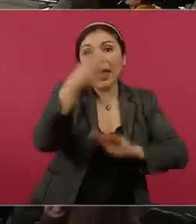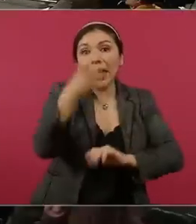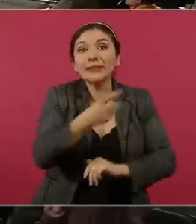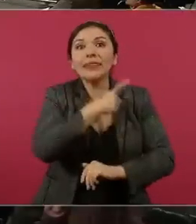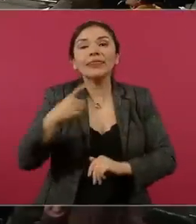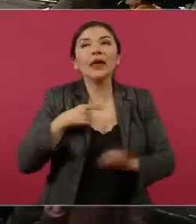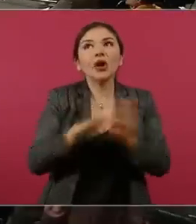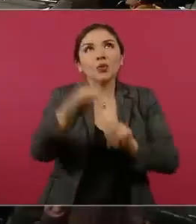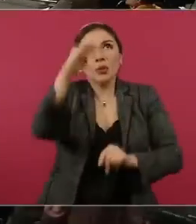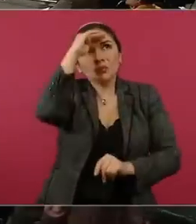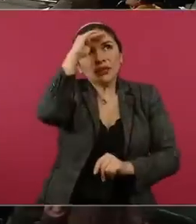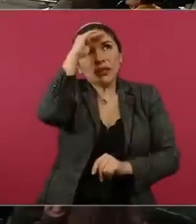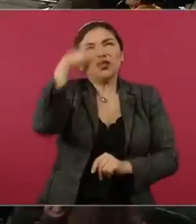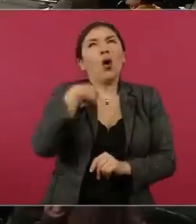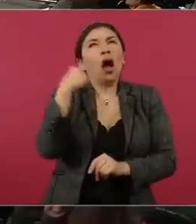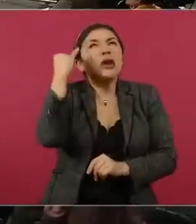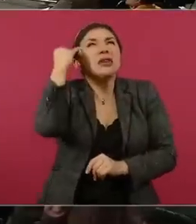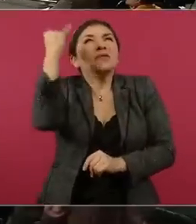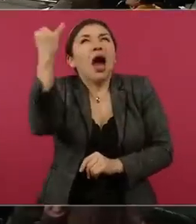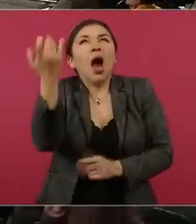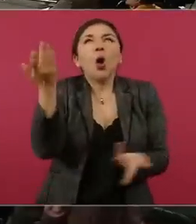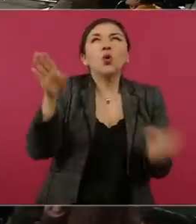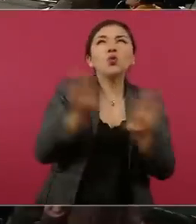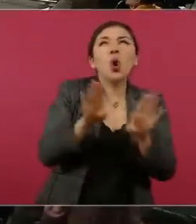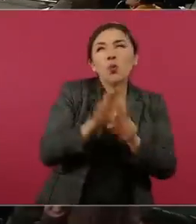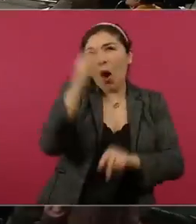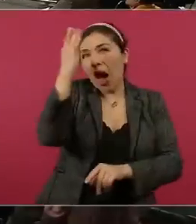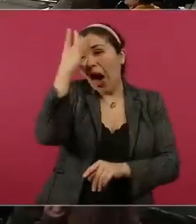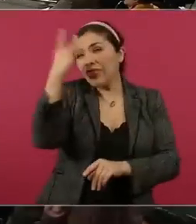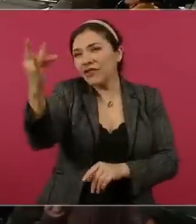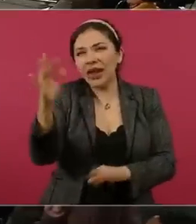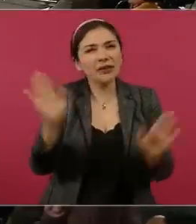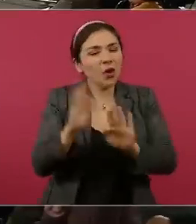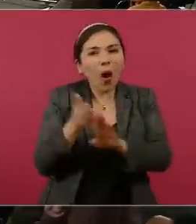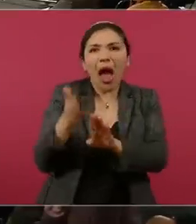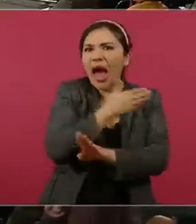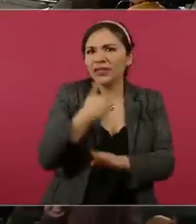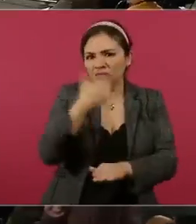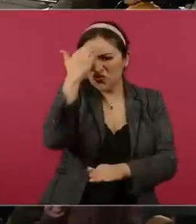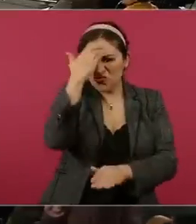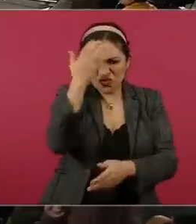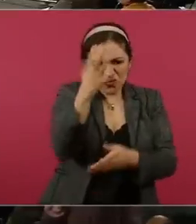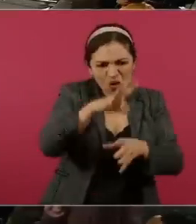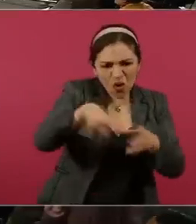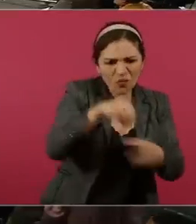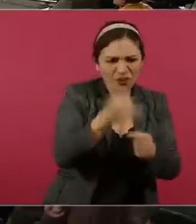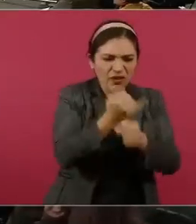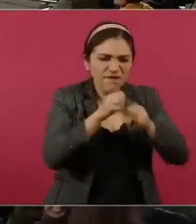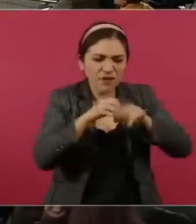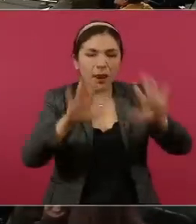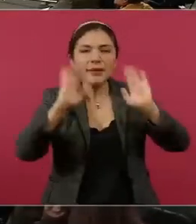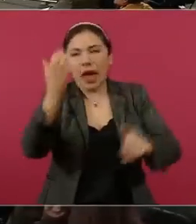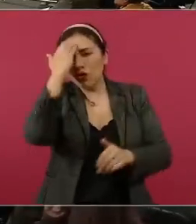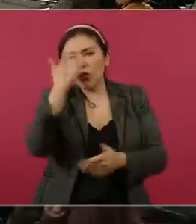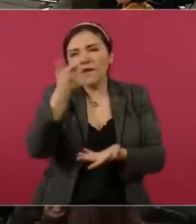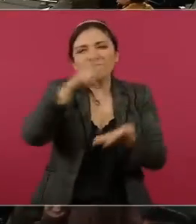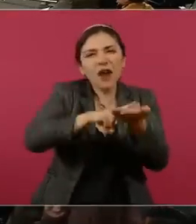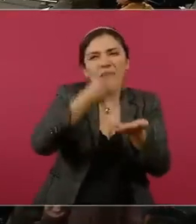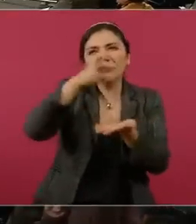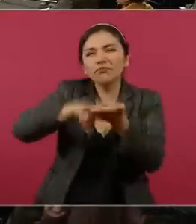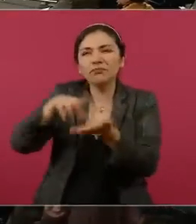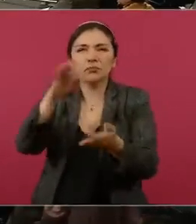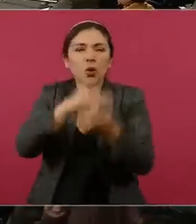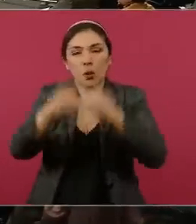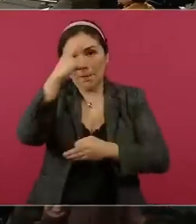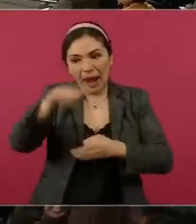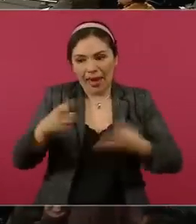que adivinar lo menos posible y más bien tenemos toda la información desde antes y sabemos el costo absoluto de todo lo que se va a